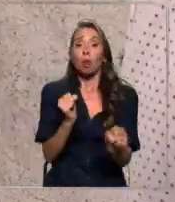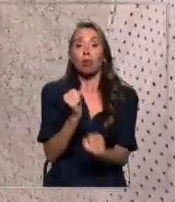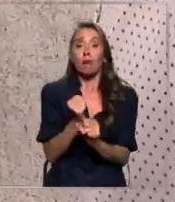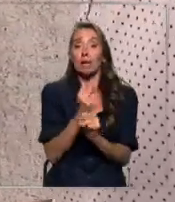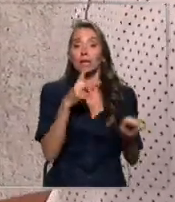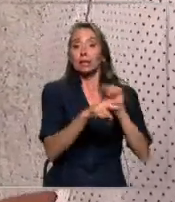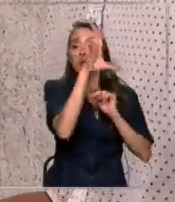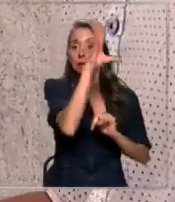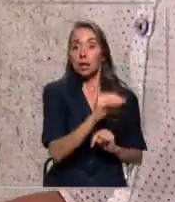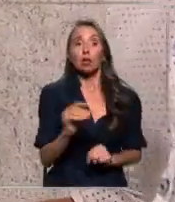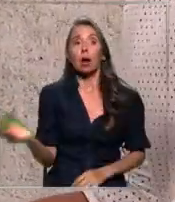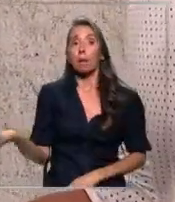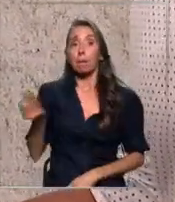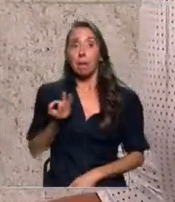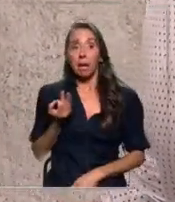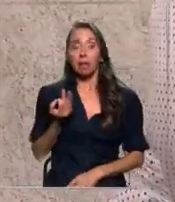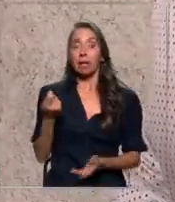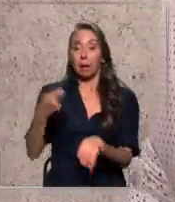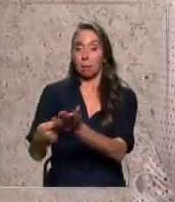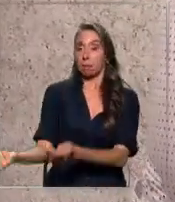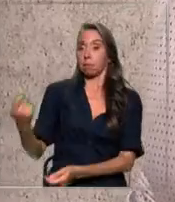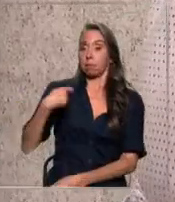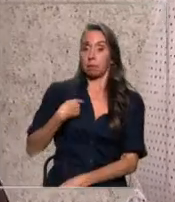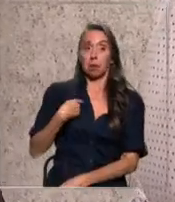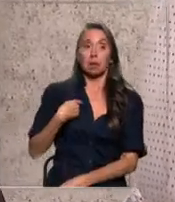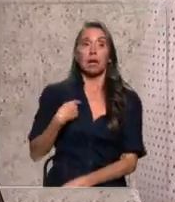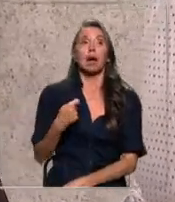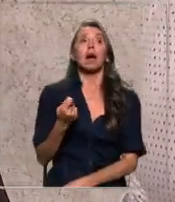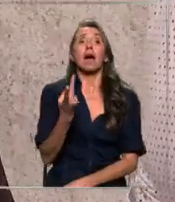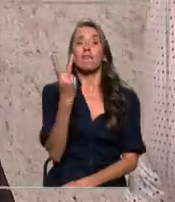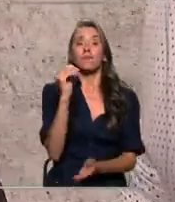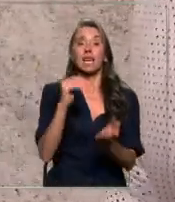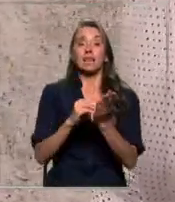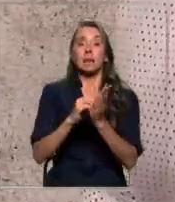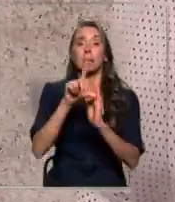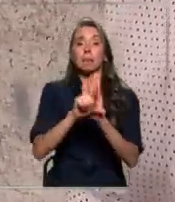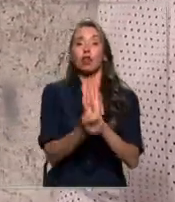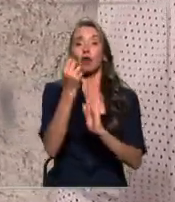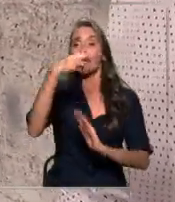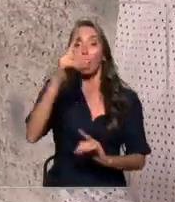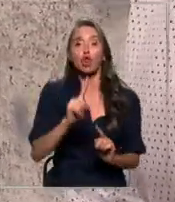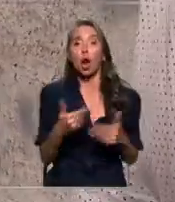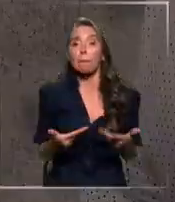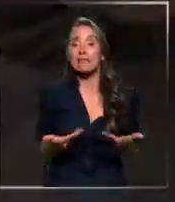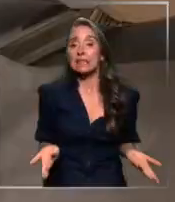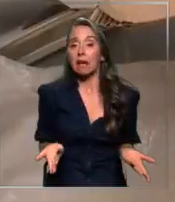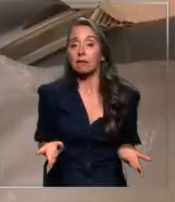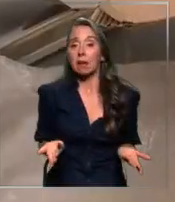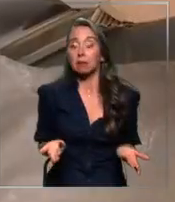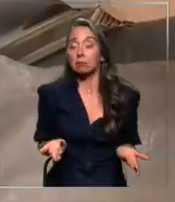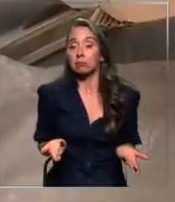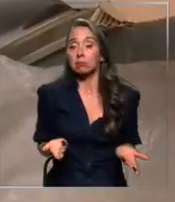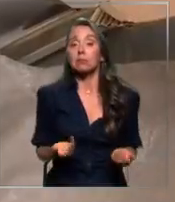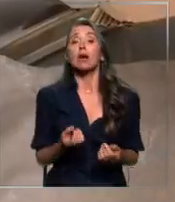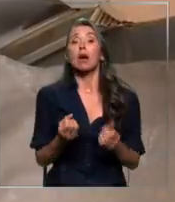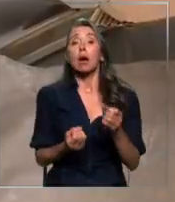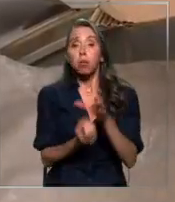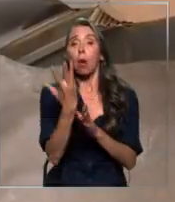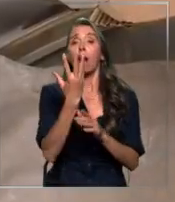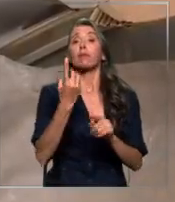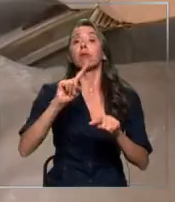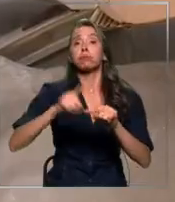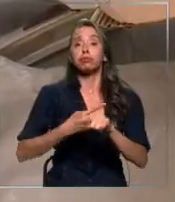ejemplo, que me digan, no, te vamos a recompensar con 20 lucas menos de luz, no me sirve. Nuevo corte de luz,